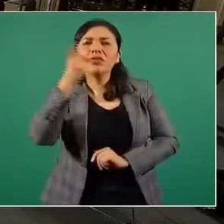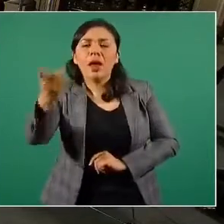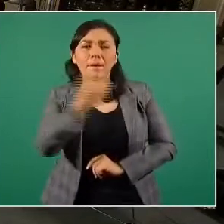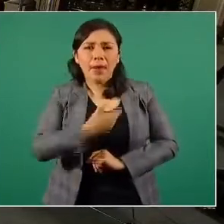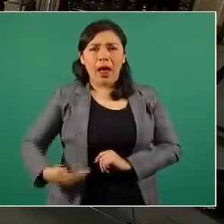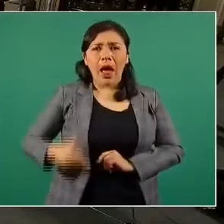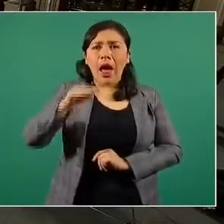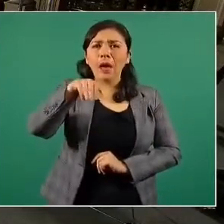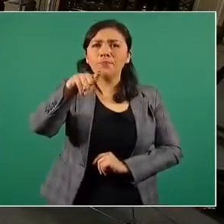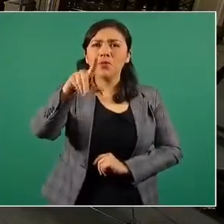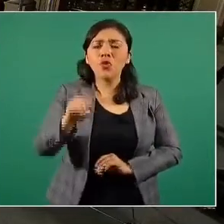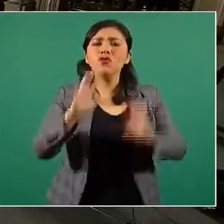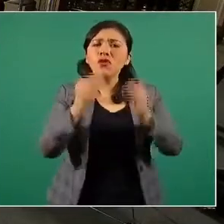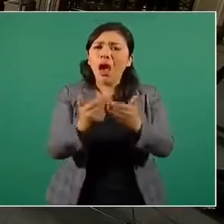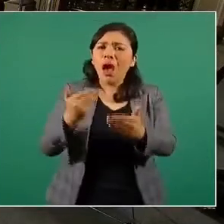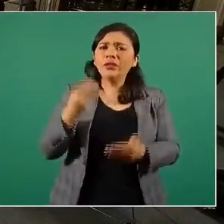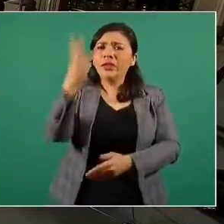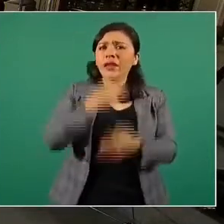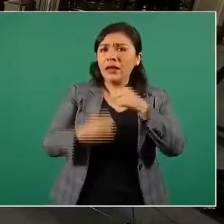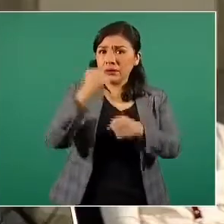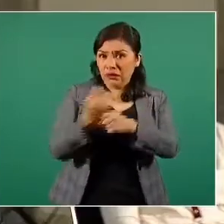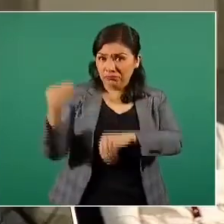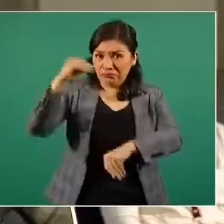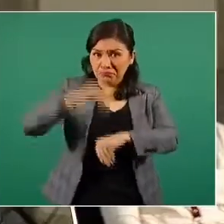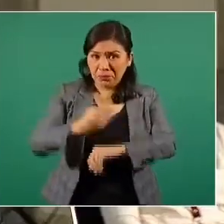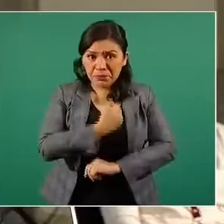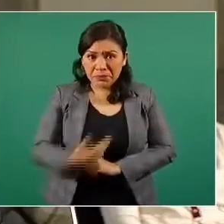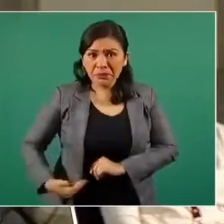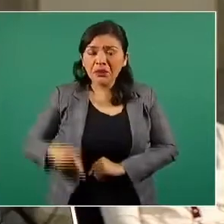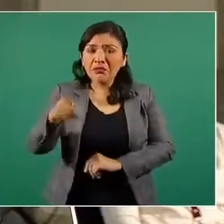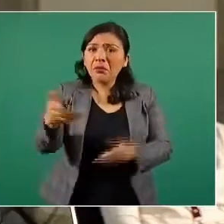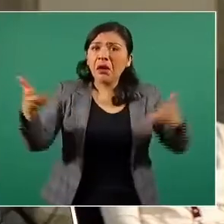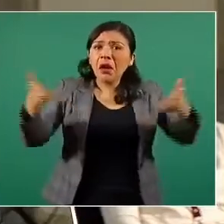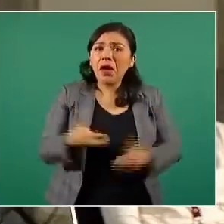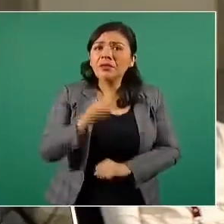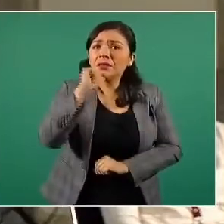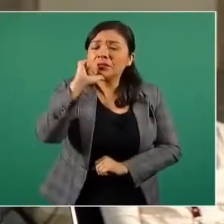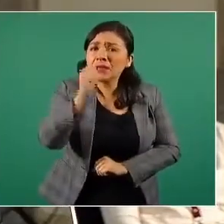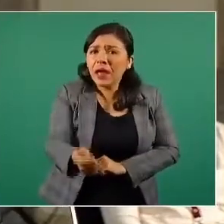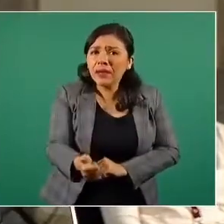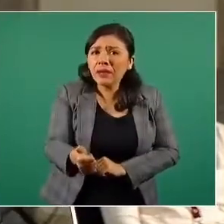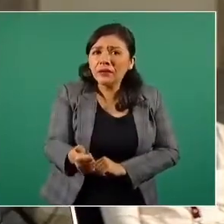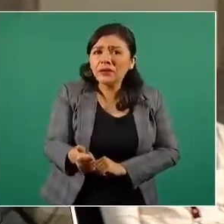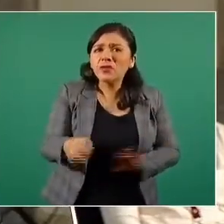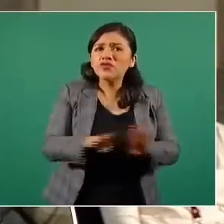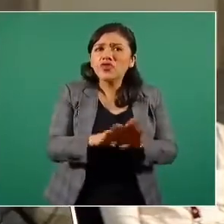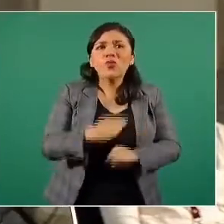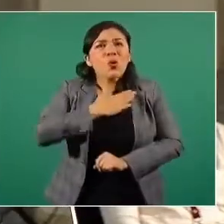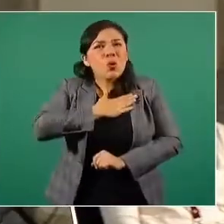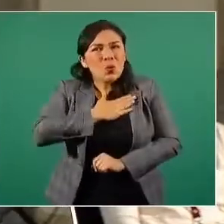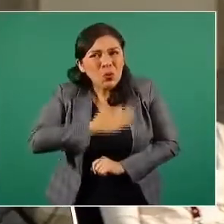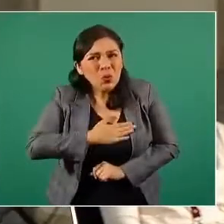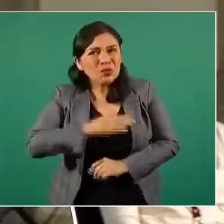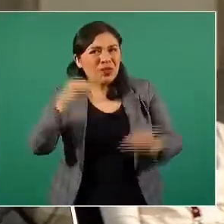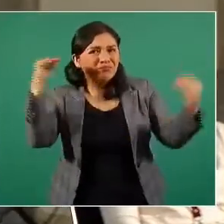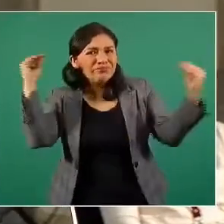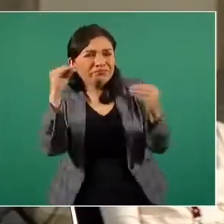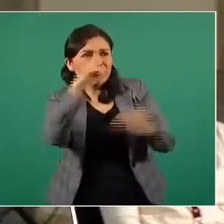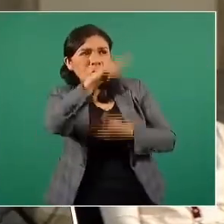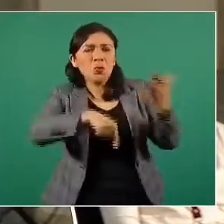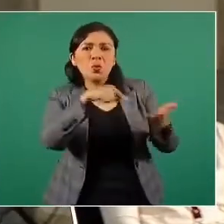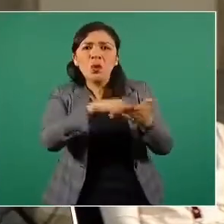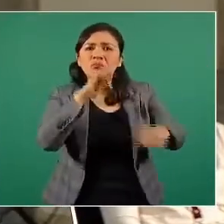que lleva casi tres años en el poder y no ha hecho absolutamente nada justiciero en ese tema.